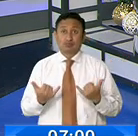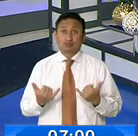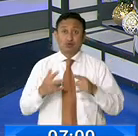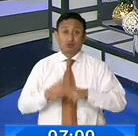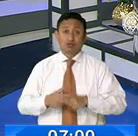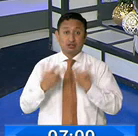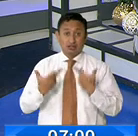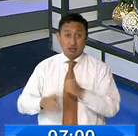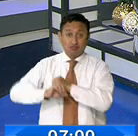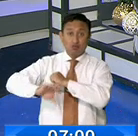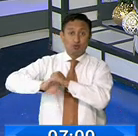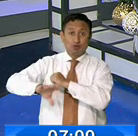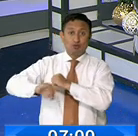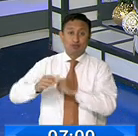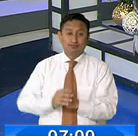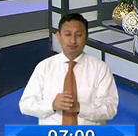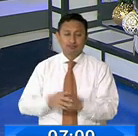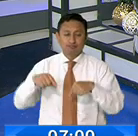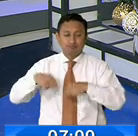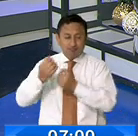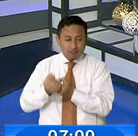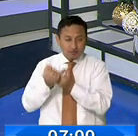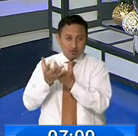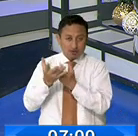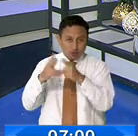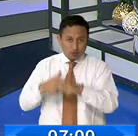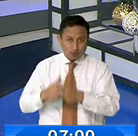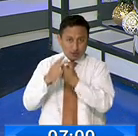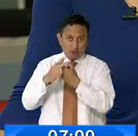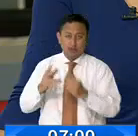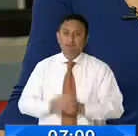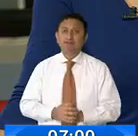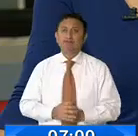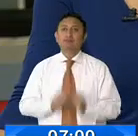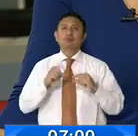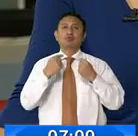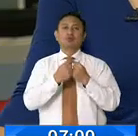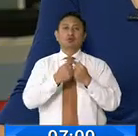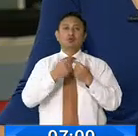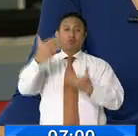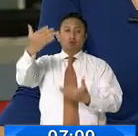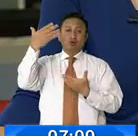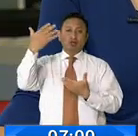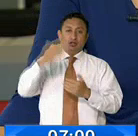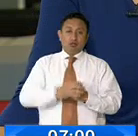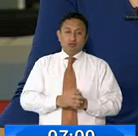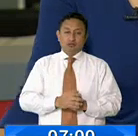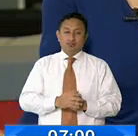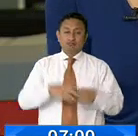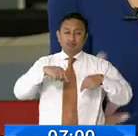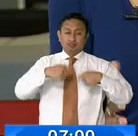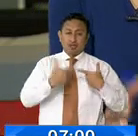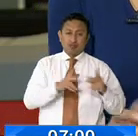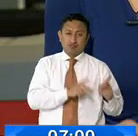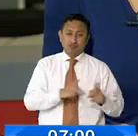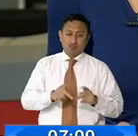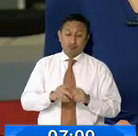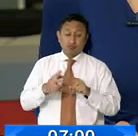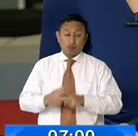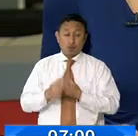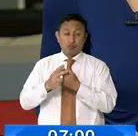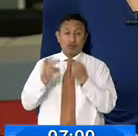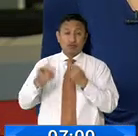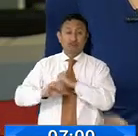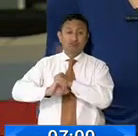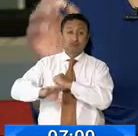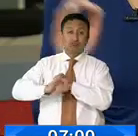ya la campaña electoral, así que con esa información vamos a comenzar porque los movimientos políticos y los partidos políticos se preparan para el inicio de la campaña